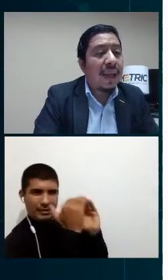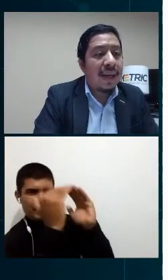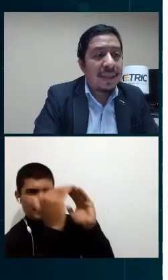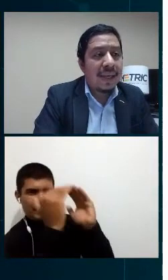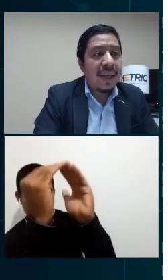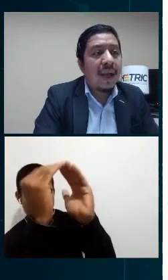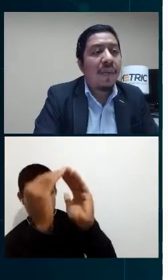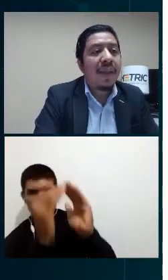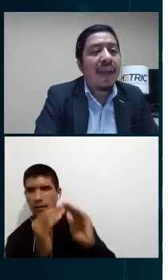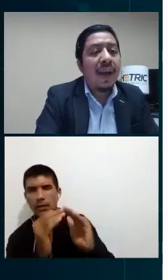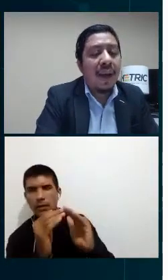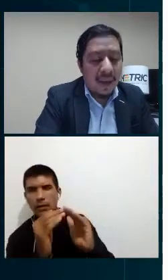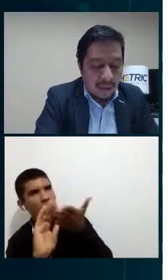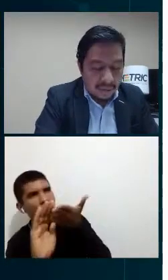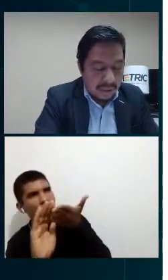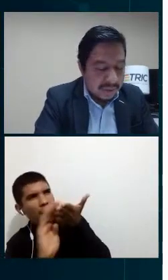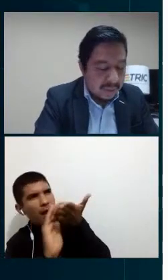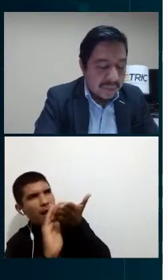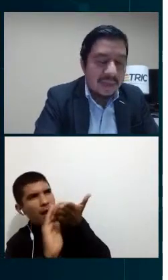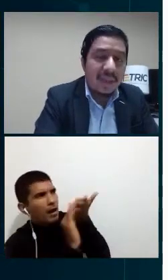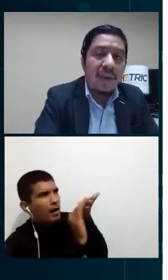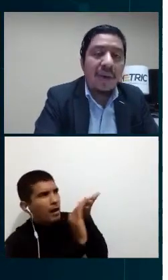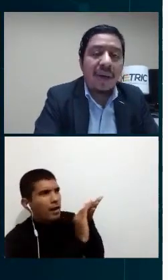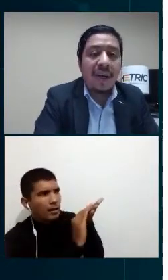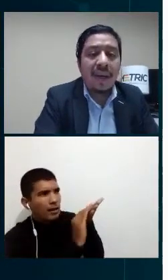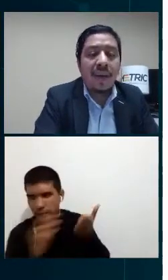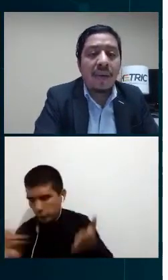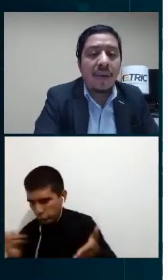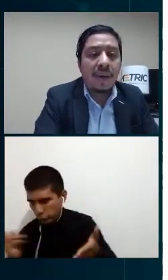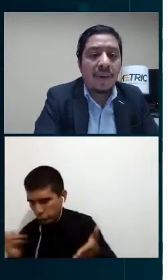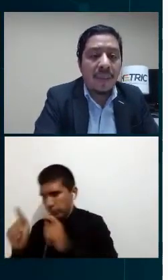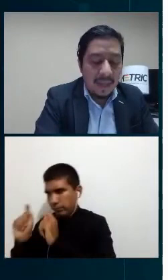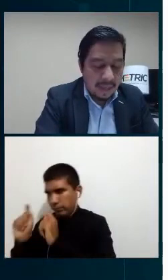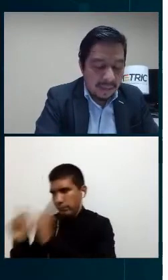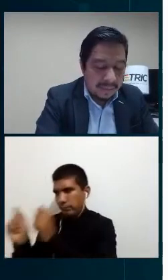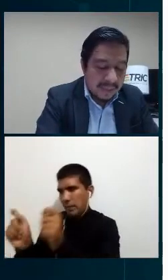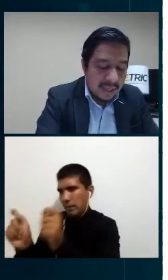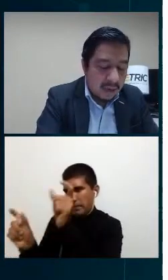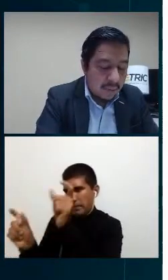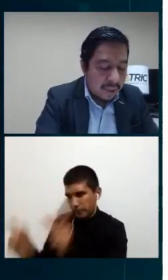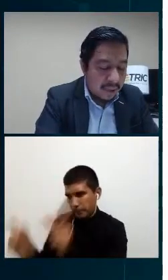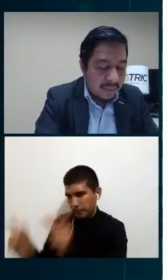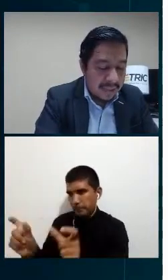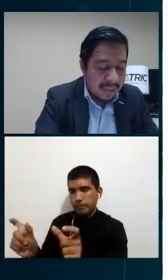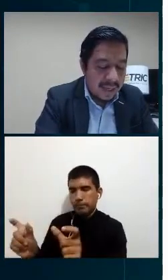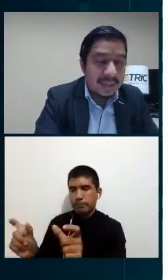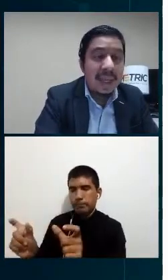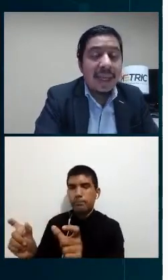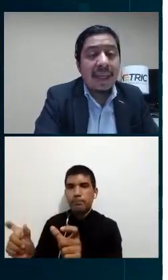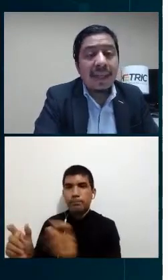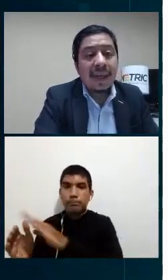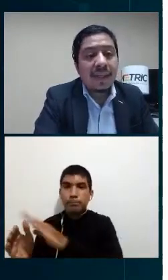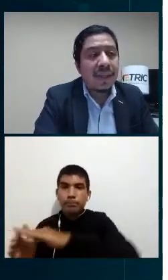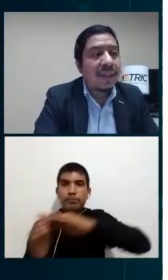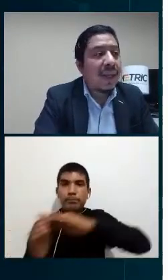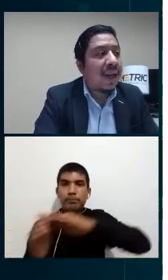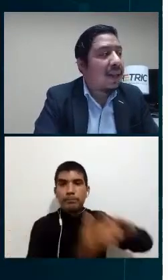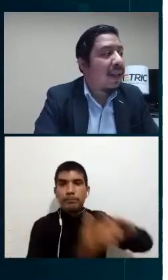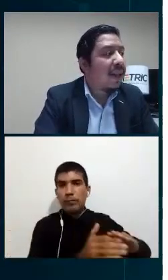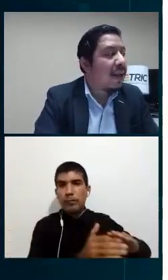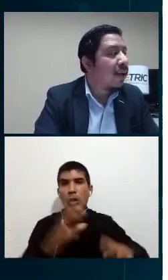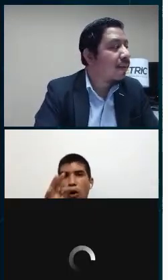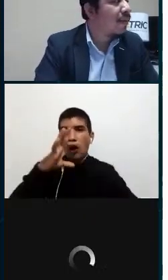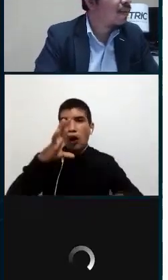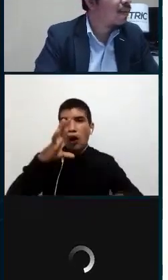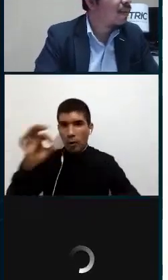es lo que les quería comentar a continuación pues los dejo con el ingeniero Roberto Román que nos platicará un poquito más de las integraciones